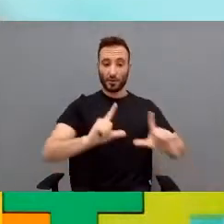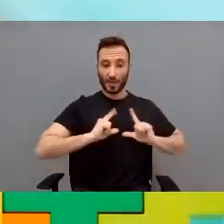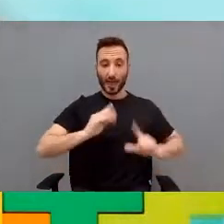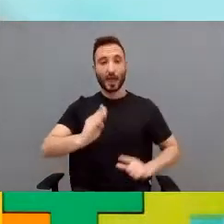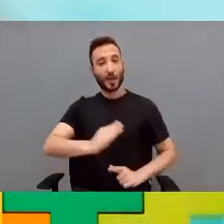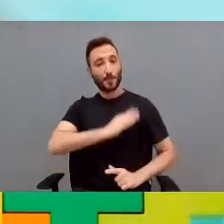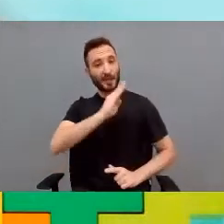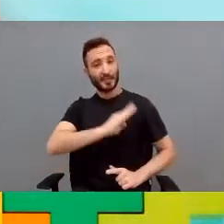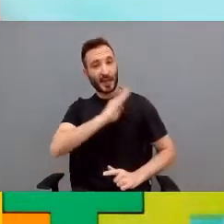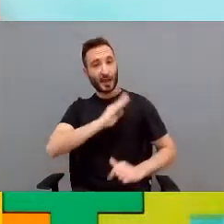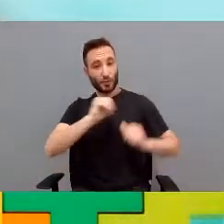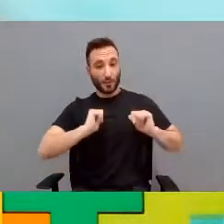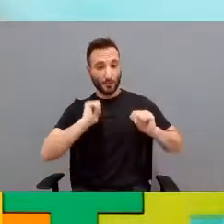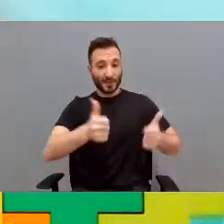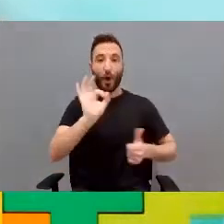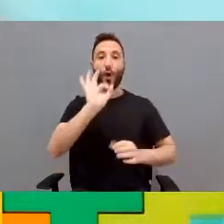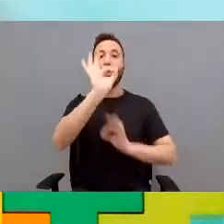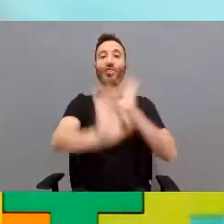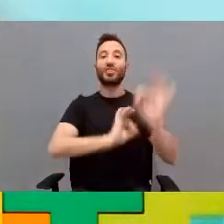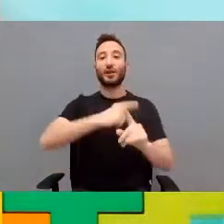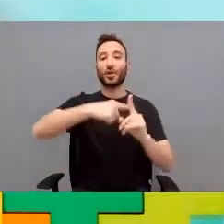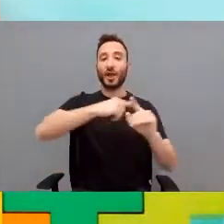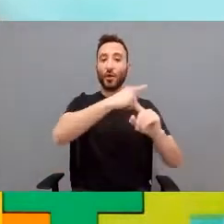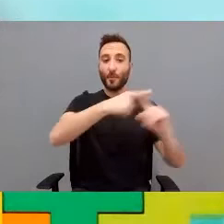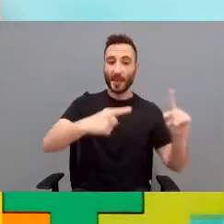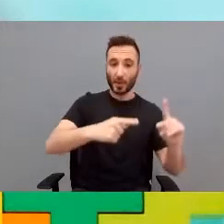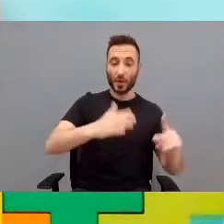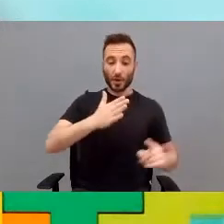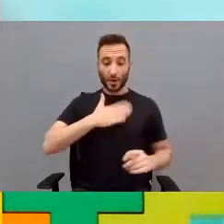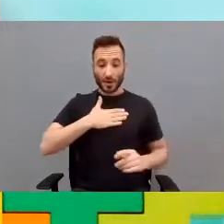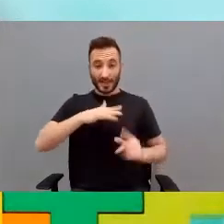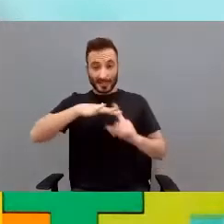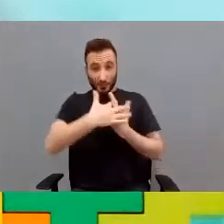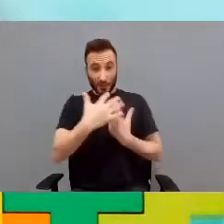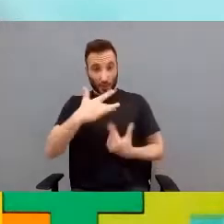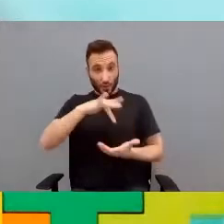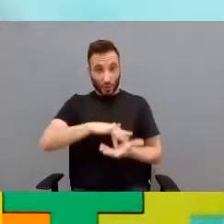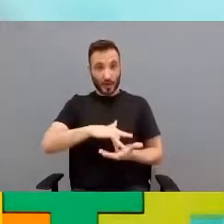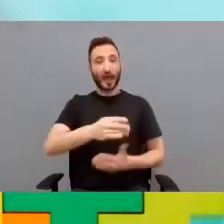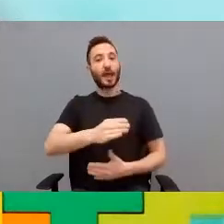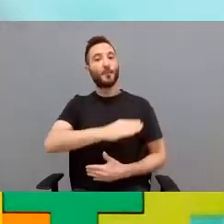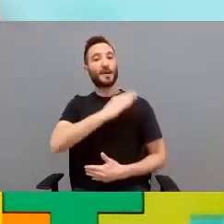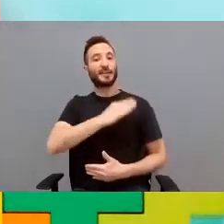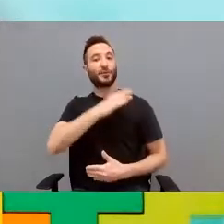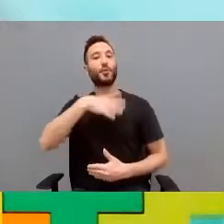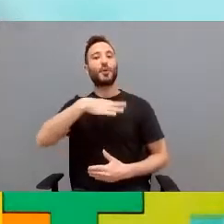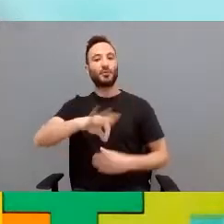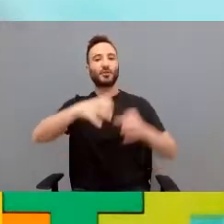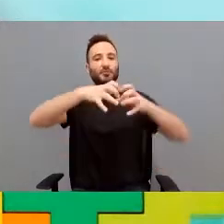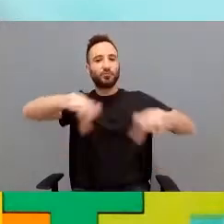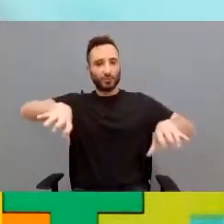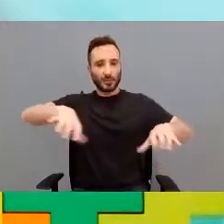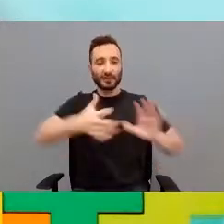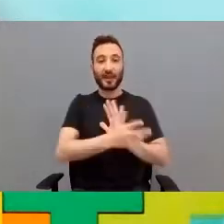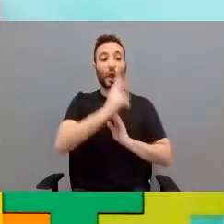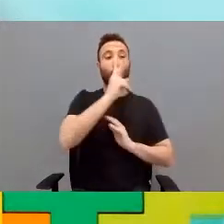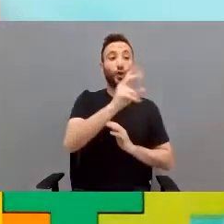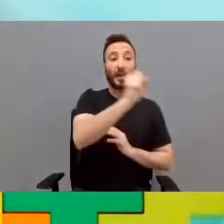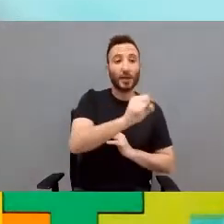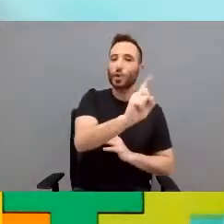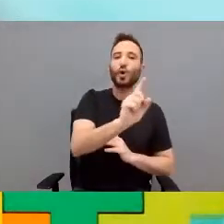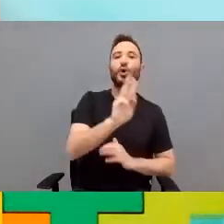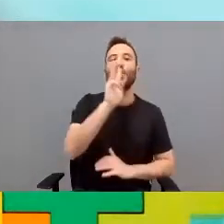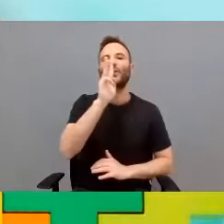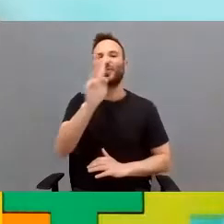un bachillerato o a una FP de grado medio. En nuestro caso, en bachillerato damos la posibilidad de hacerlo fragmentado, es decir, que en vez de en dos años